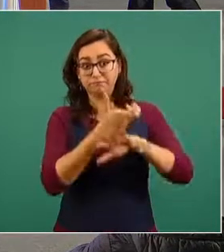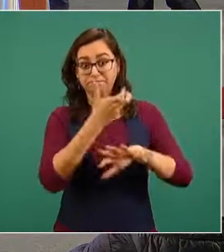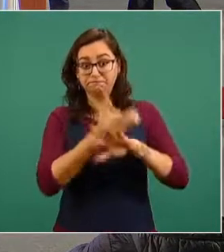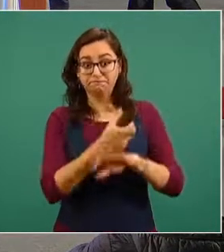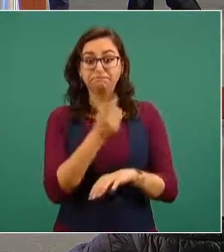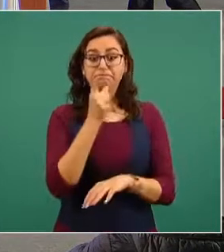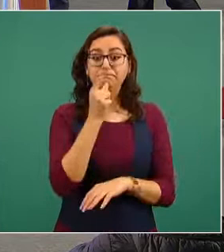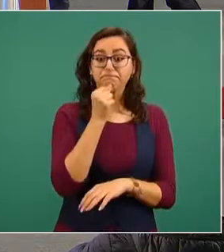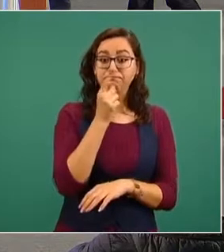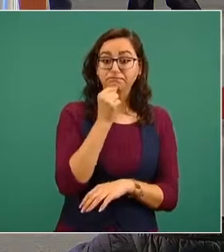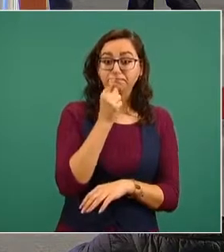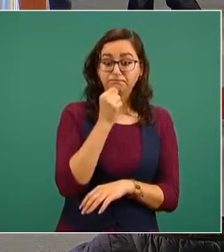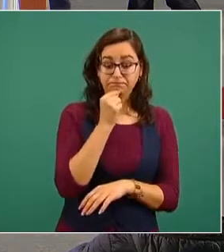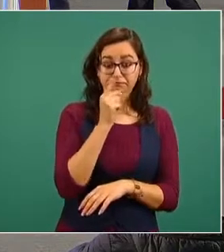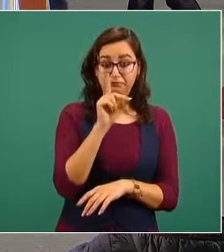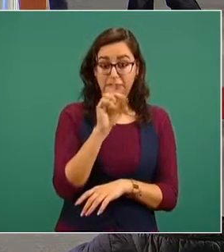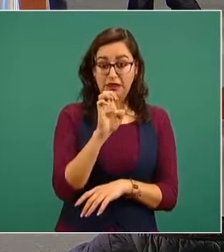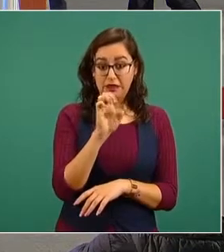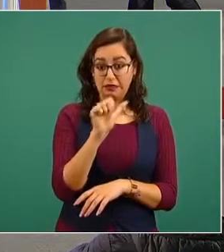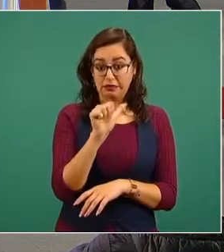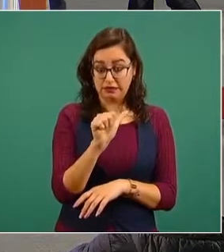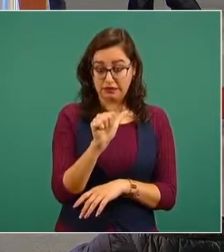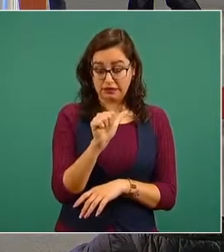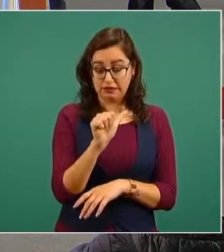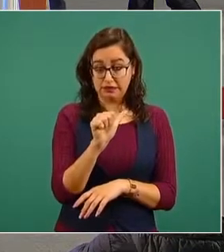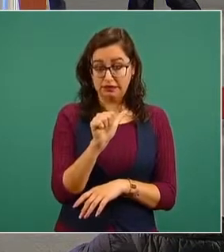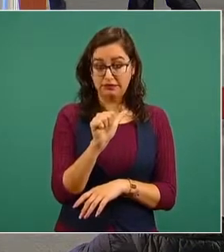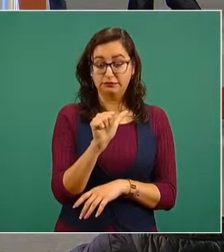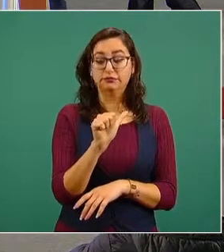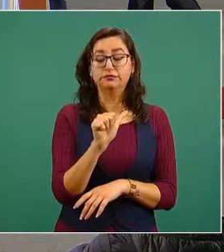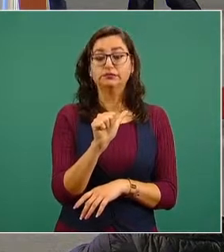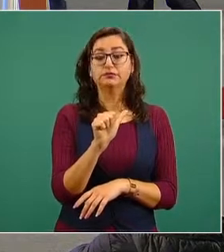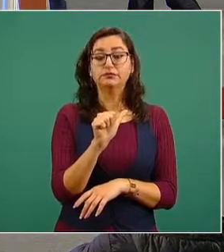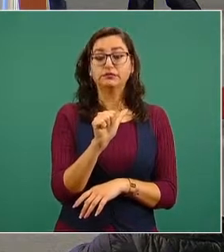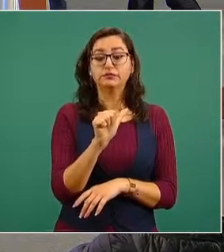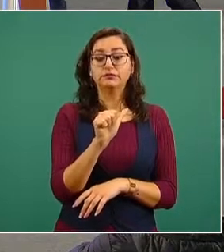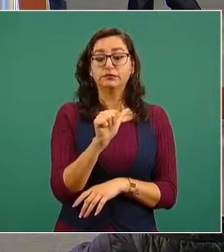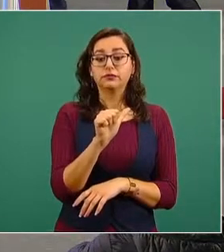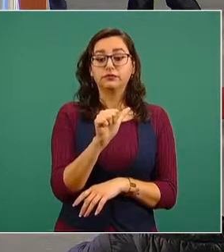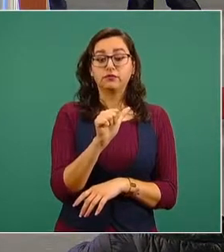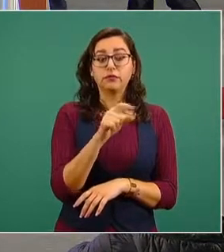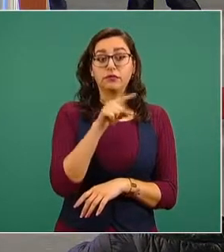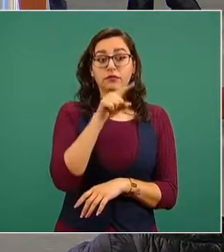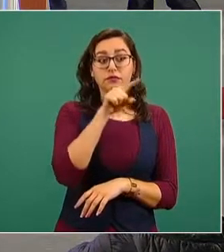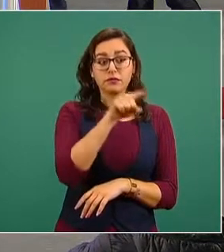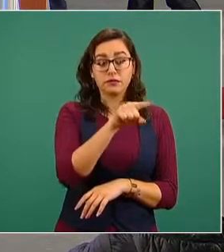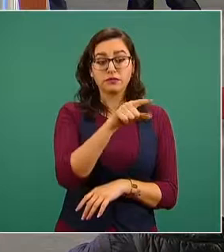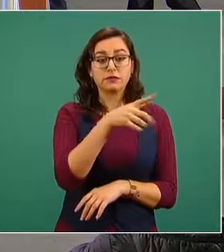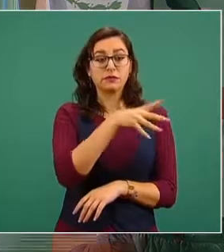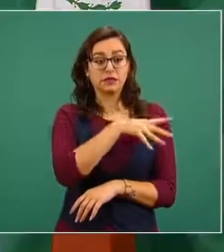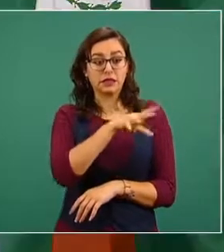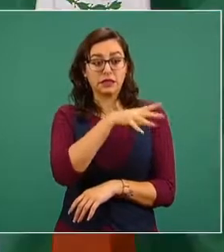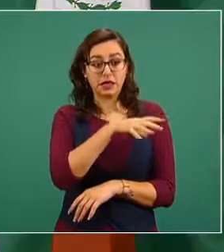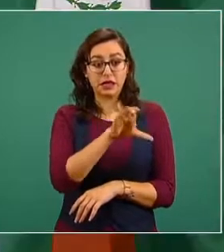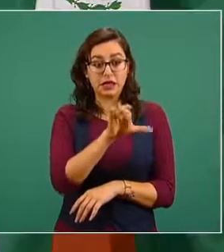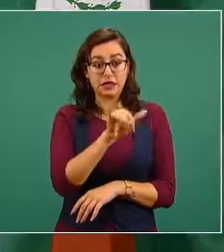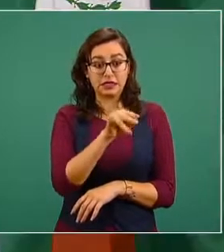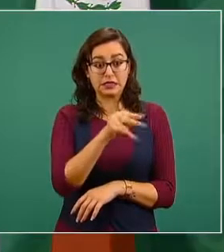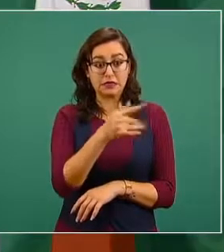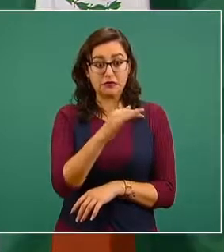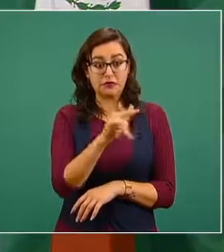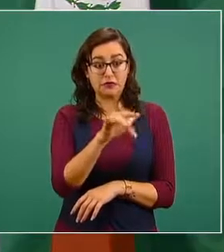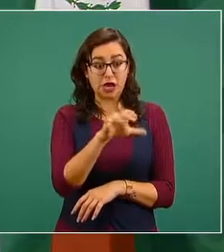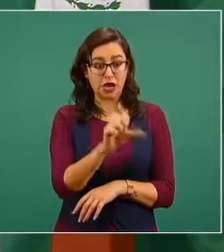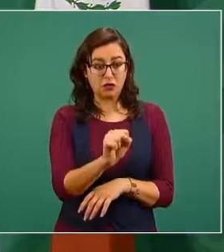organismo norteamericano, la DEA, detuvieron al general mexicano Salvador